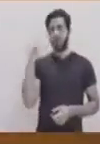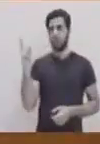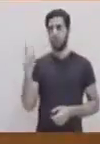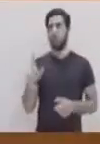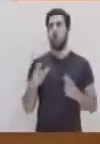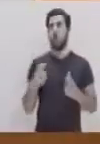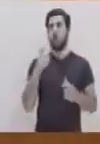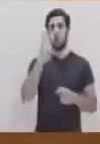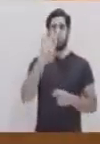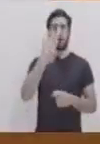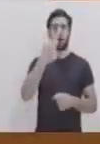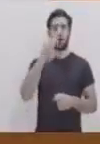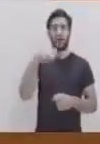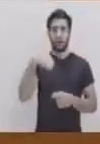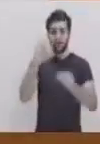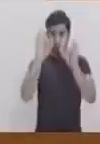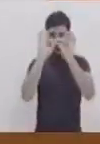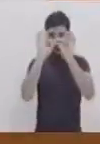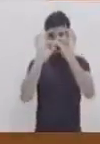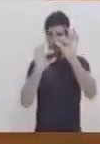un cuadrado.